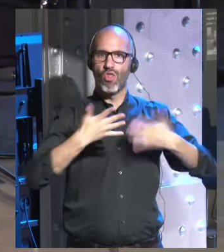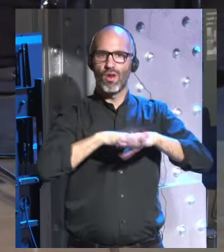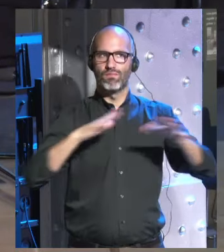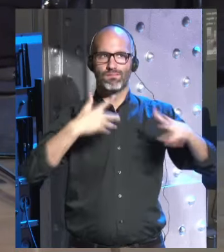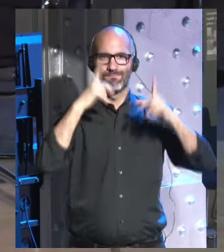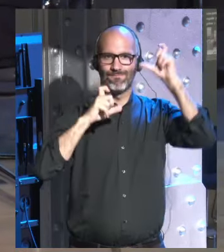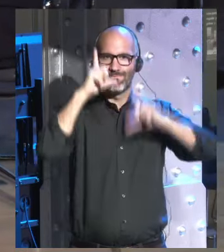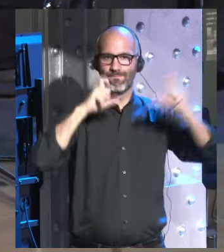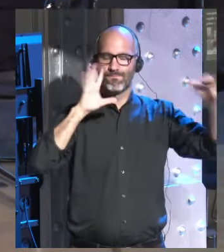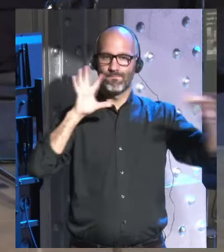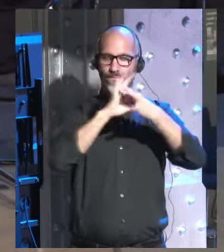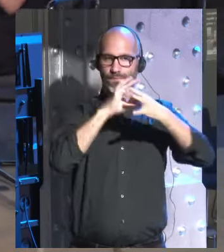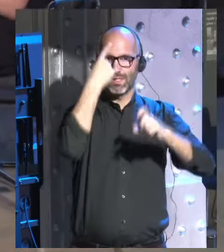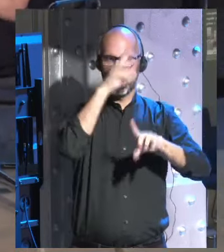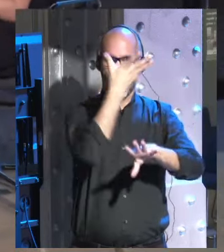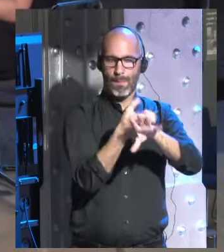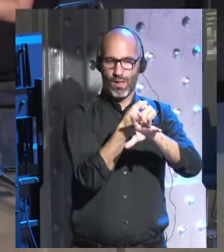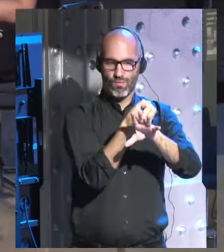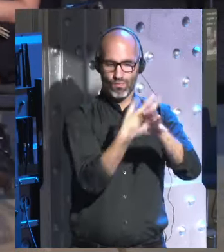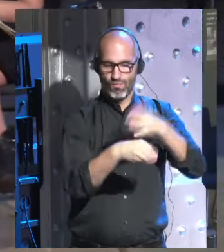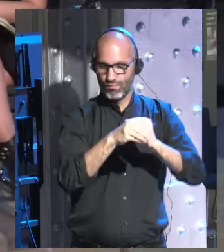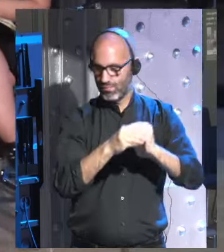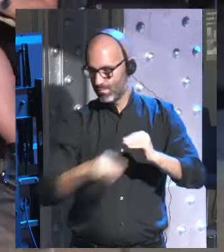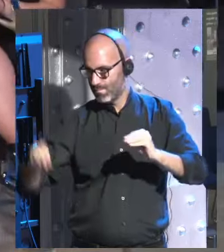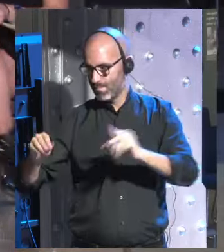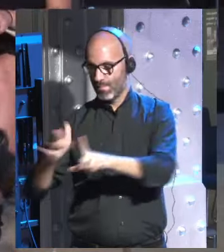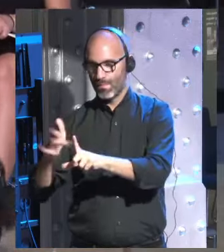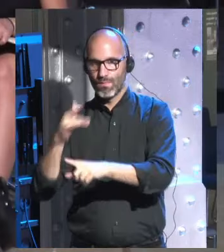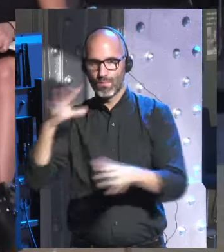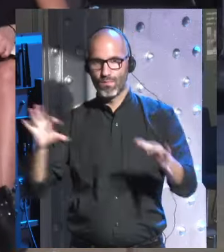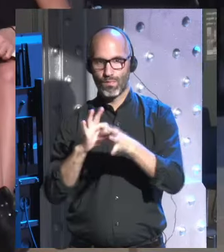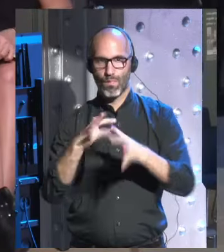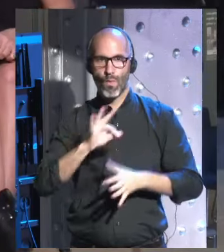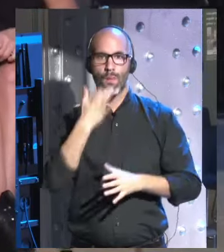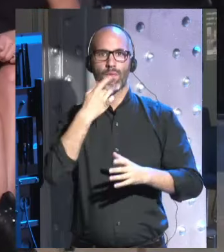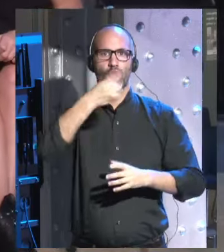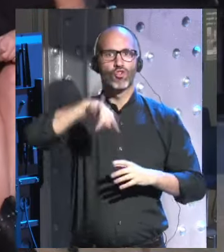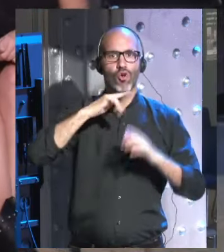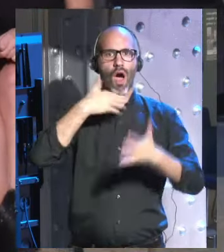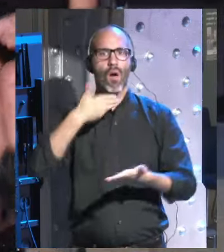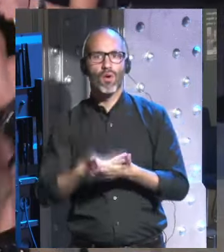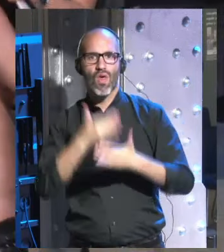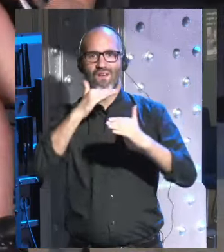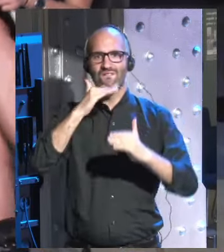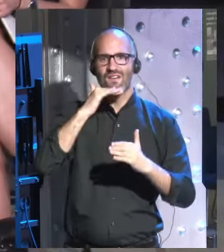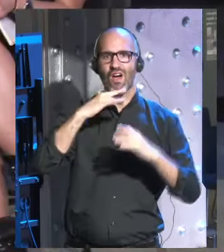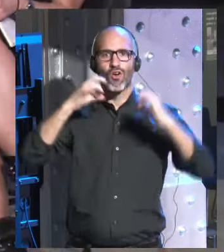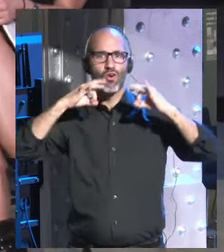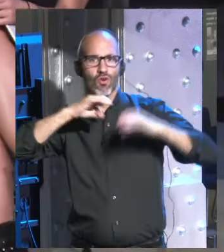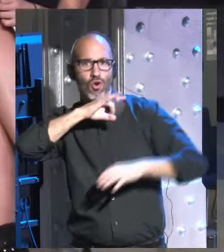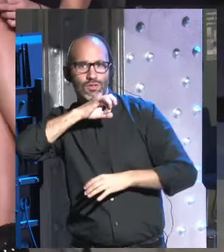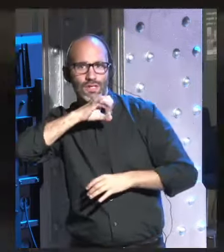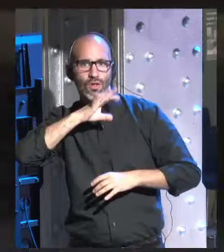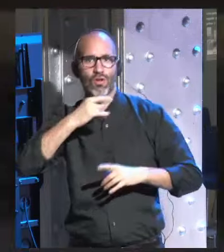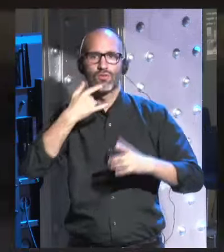expresiones faciales cuando estamos aburridos cuando estamos enfadados cuando estamos contentos nuestra cara tiene una